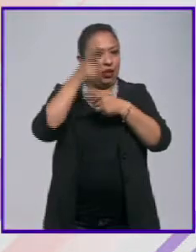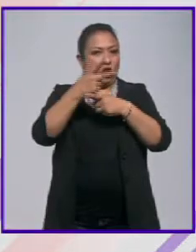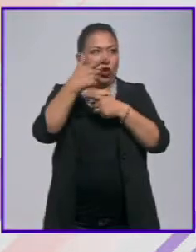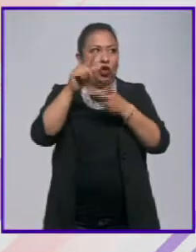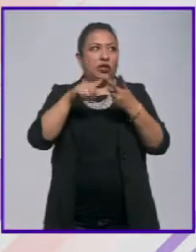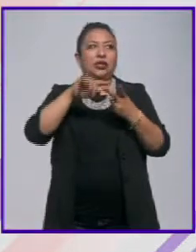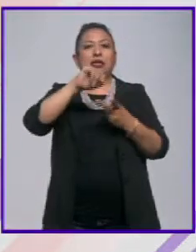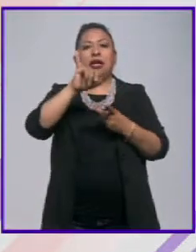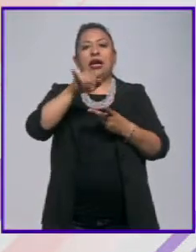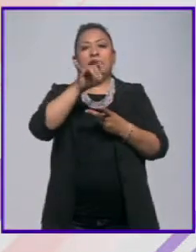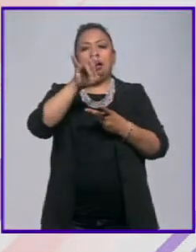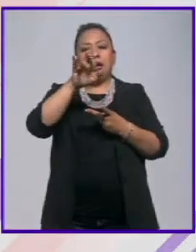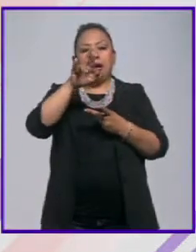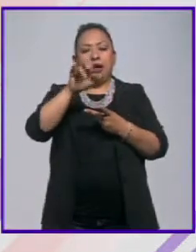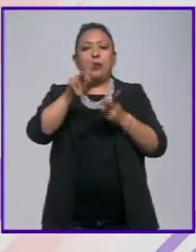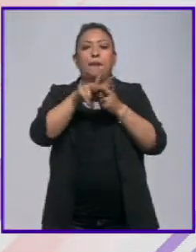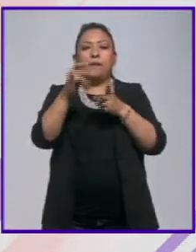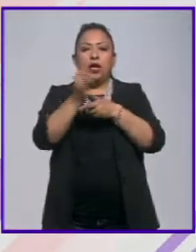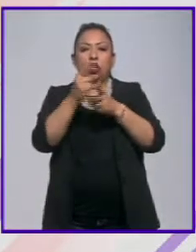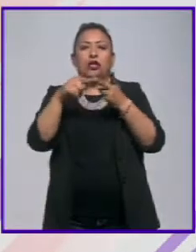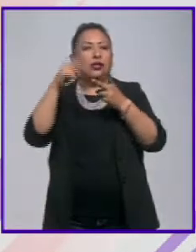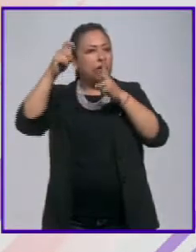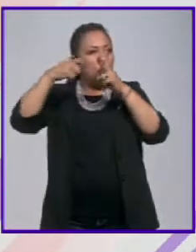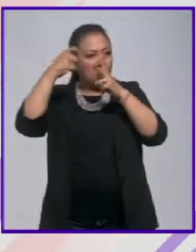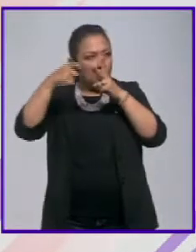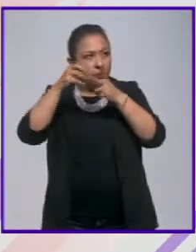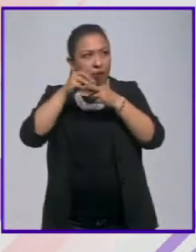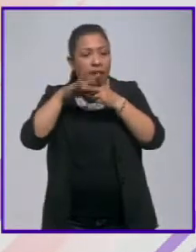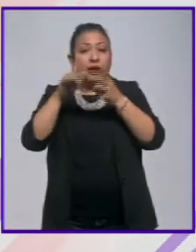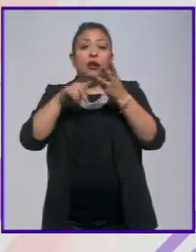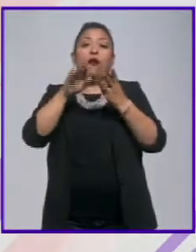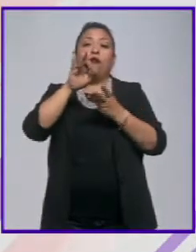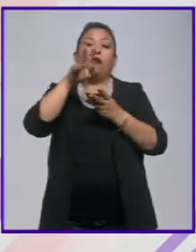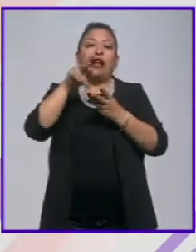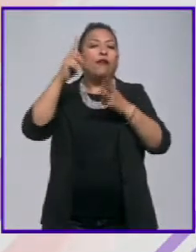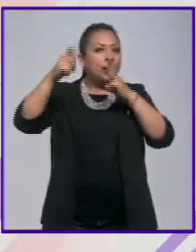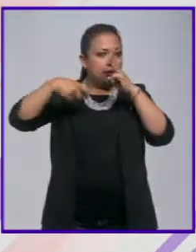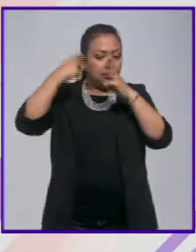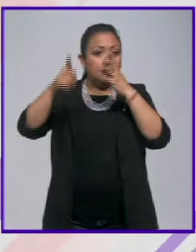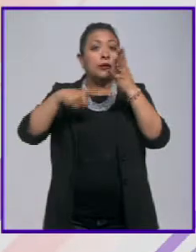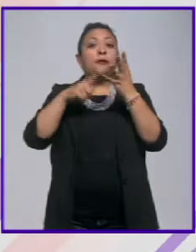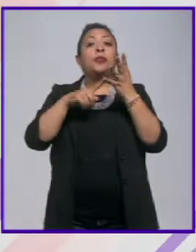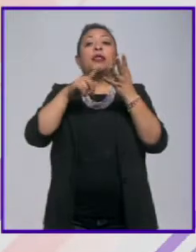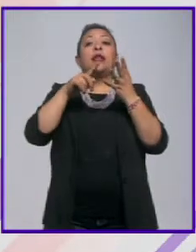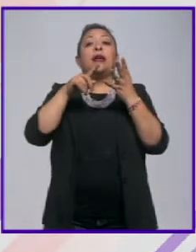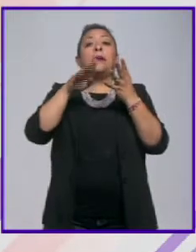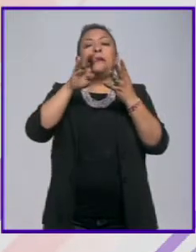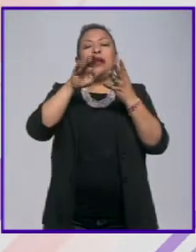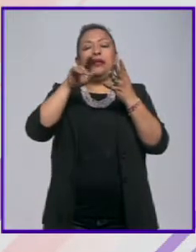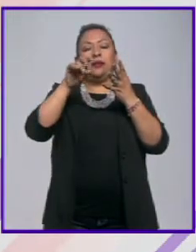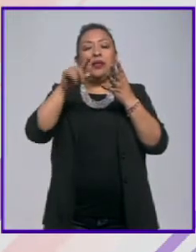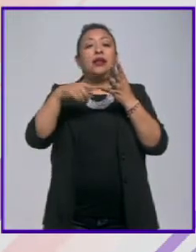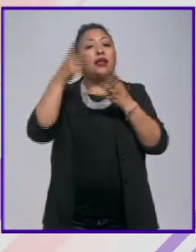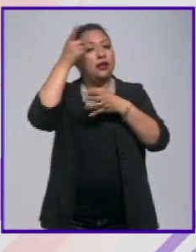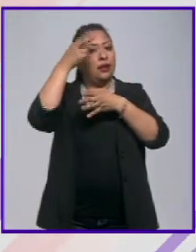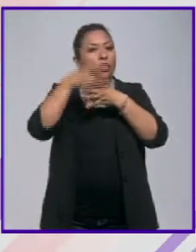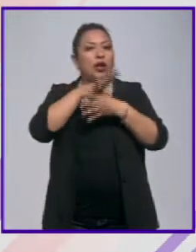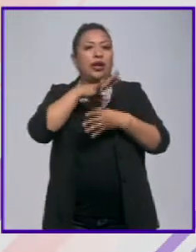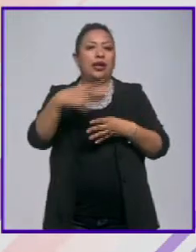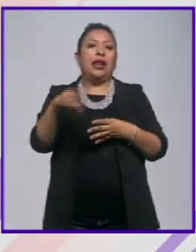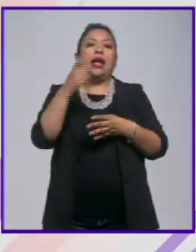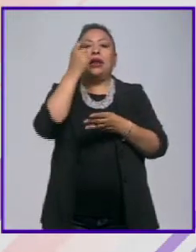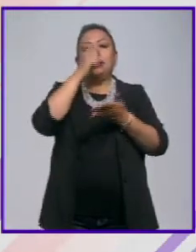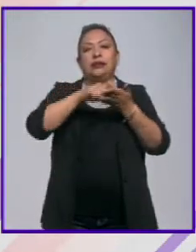Jacaranda Correa, periodista y documentalista, Flavia Martínez, cinematógrafa, y Brenda Medina, directora general de Escribe